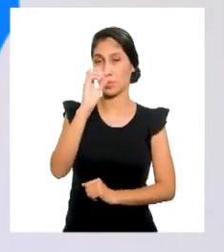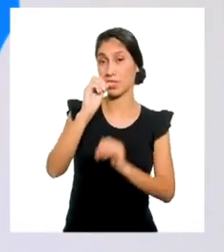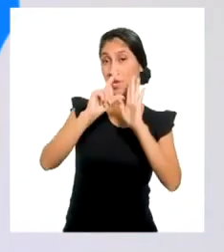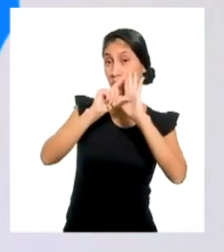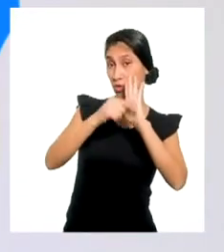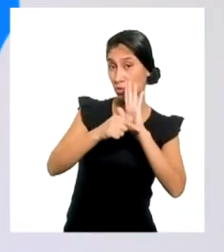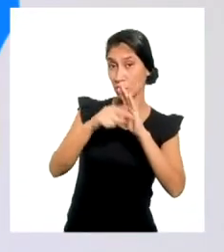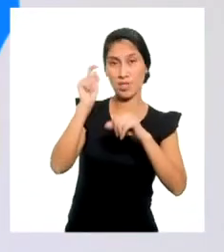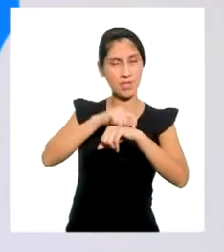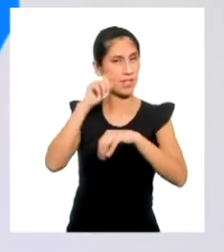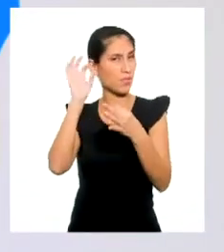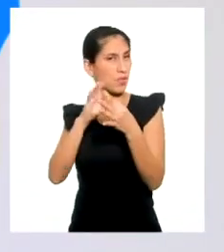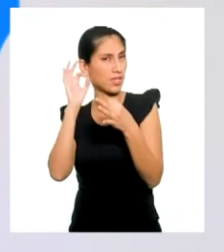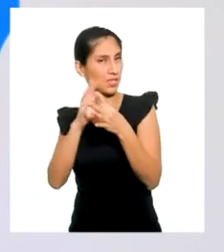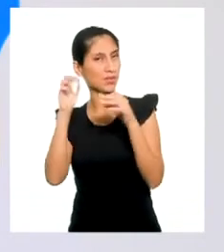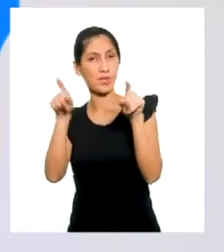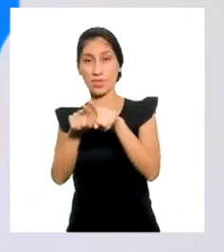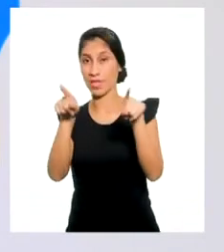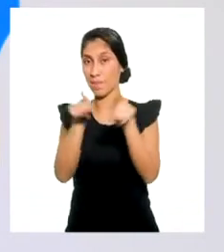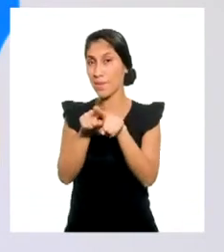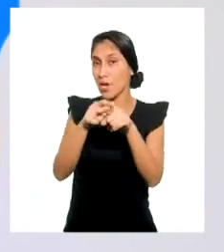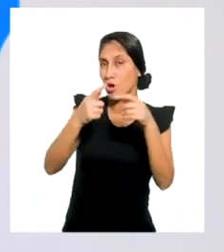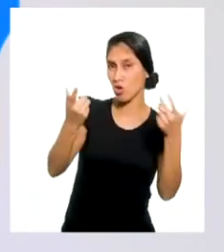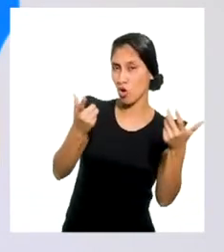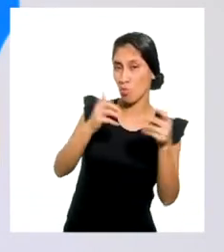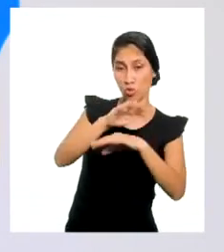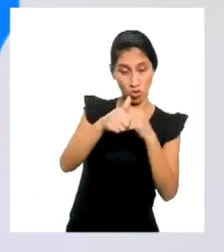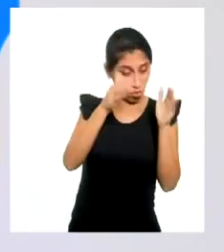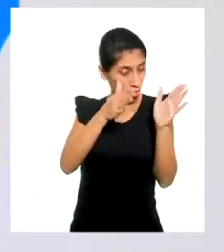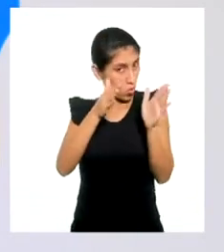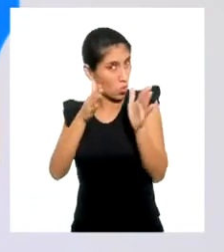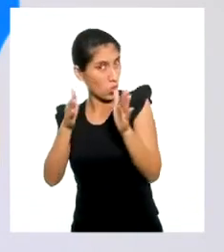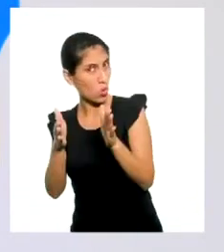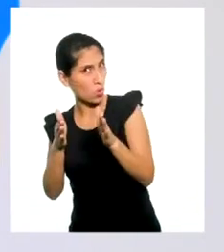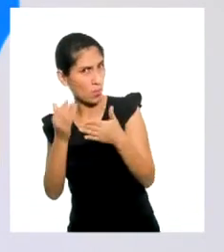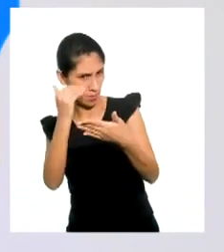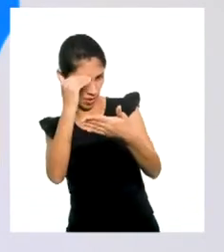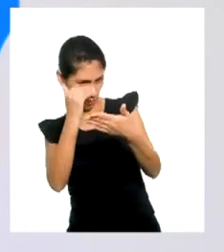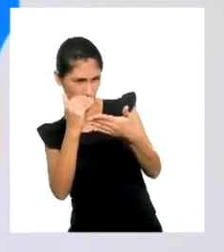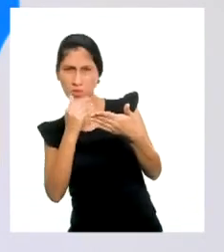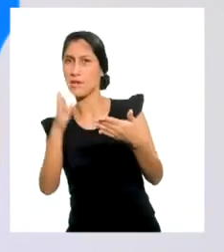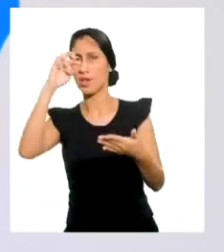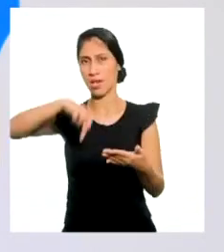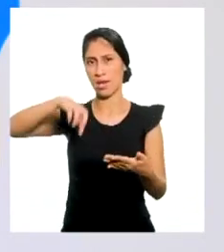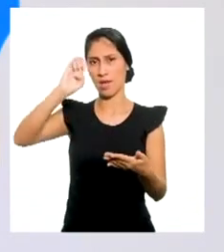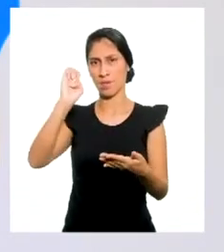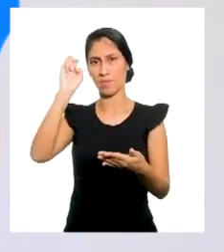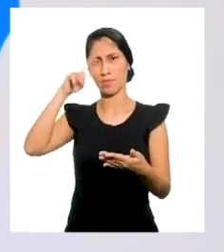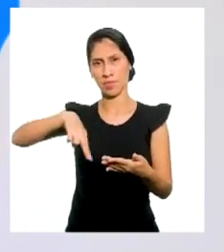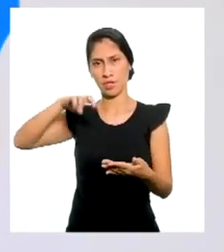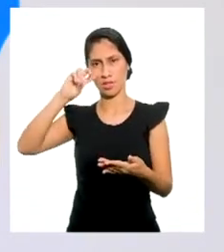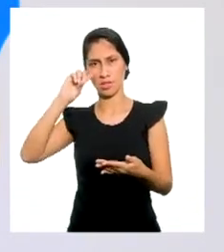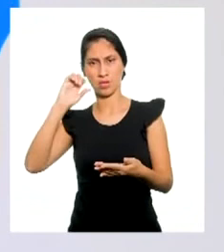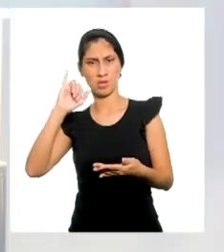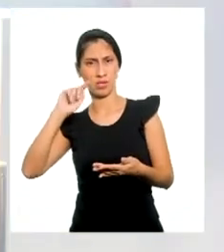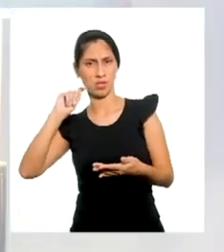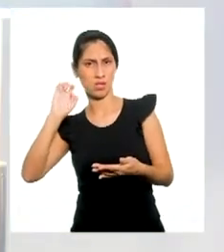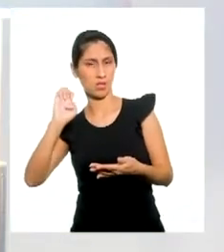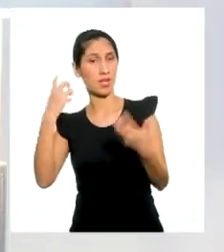es el tiempo exacto. Además, como parte de nuestro procedimiento, encontramos la pendiente, que es 10.